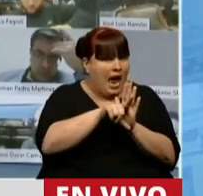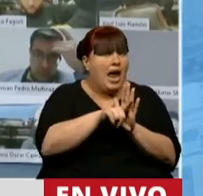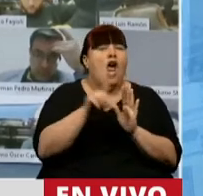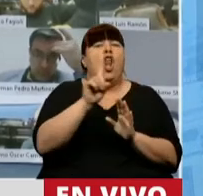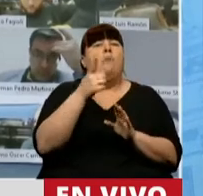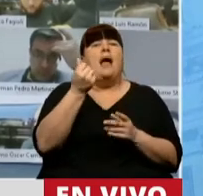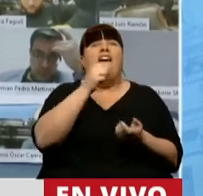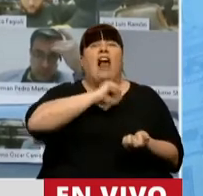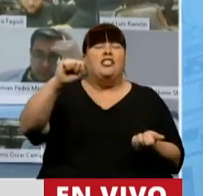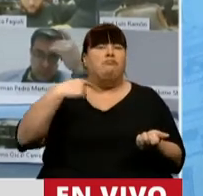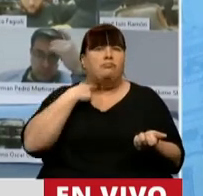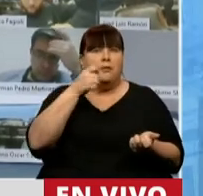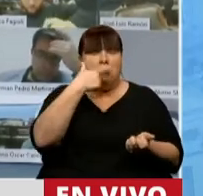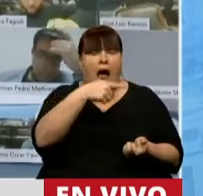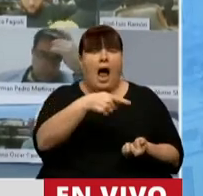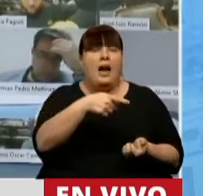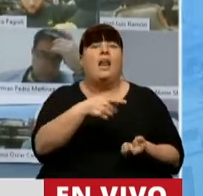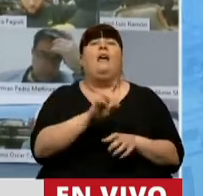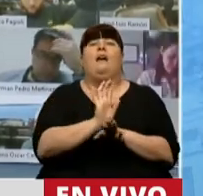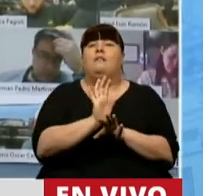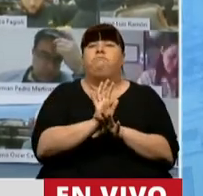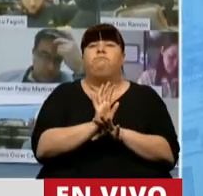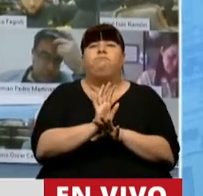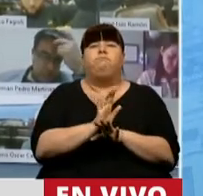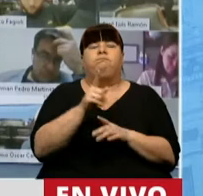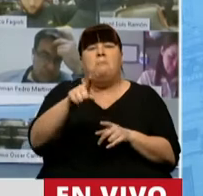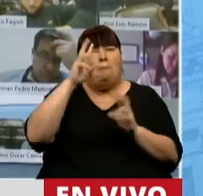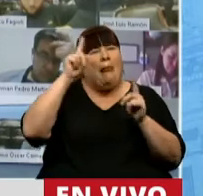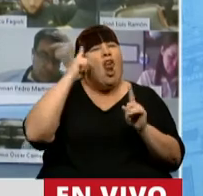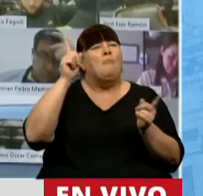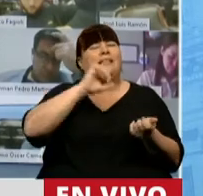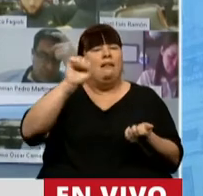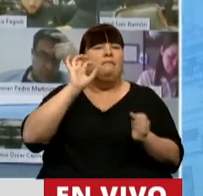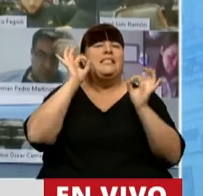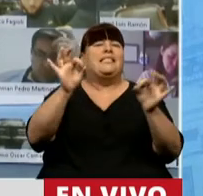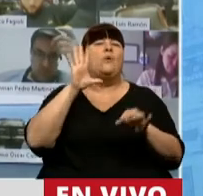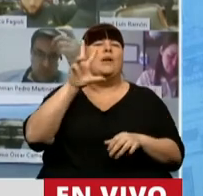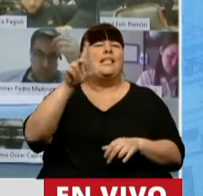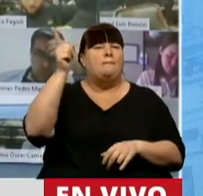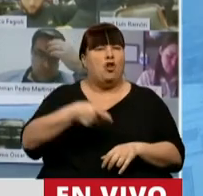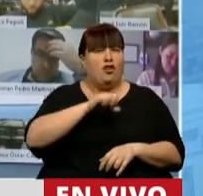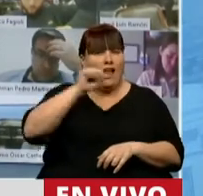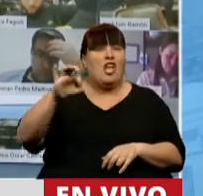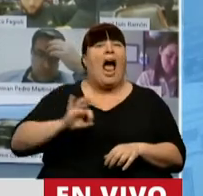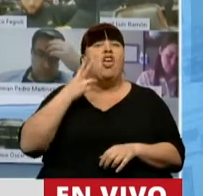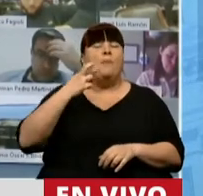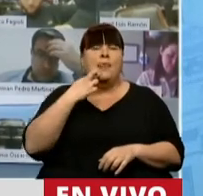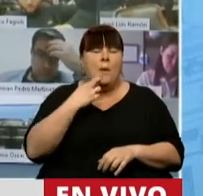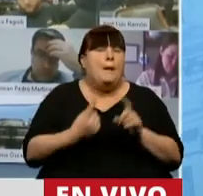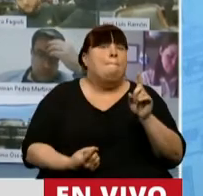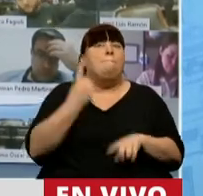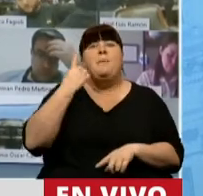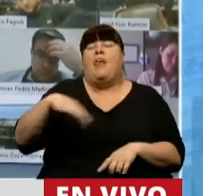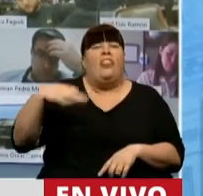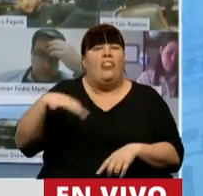porque se le disparó la inflación a Macri, no estaba en su plano original, llegó al 53% en el 2019, entonces por primera